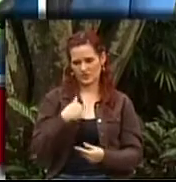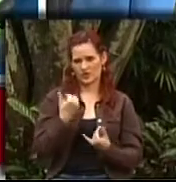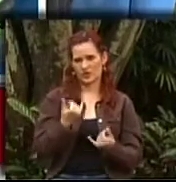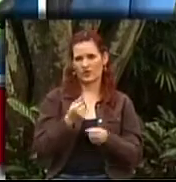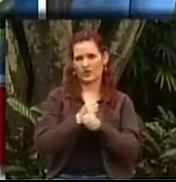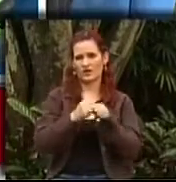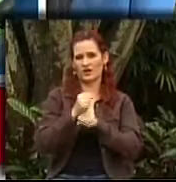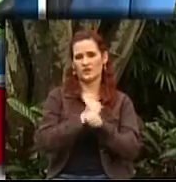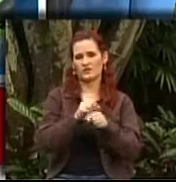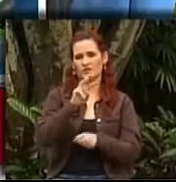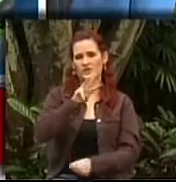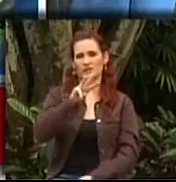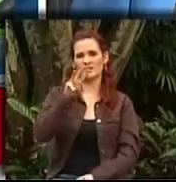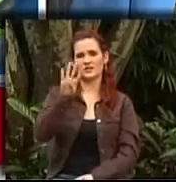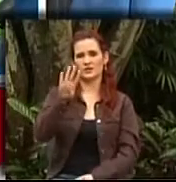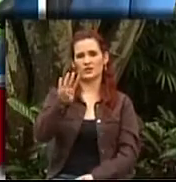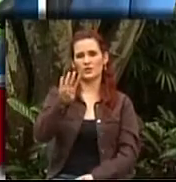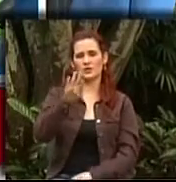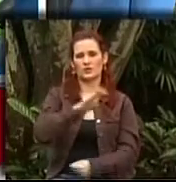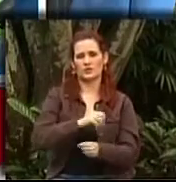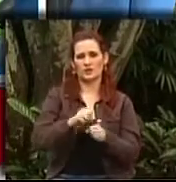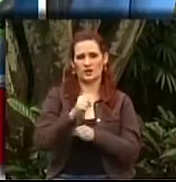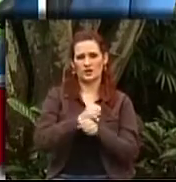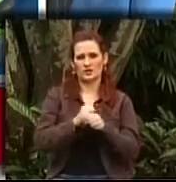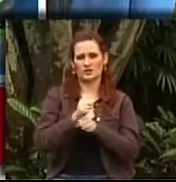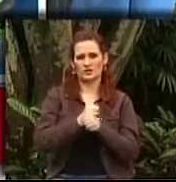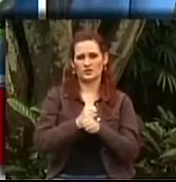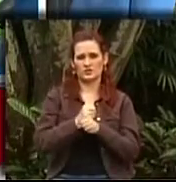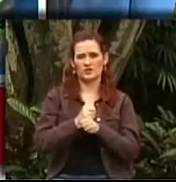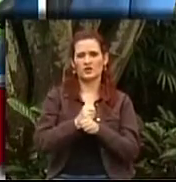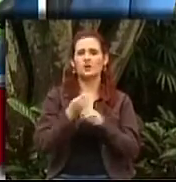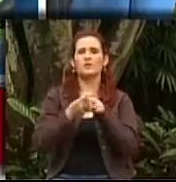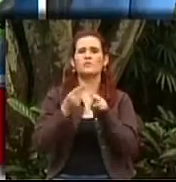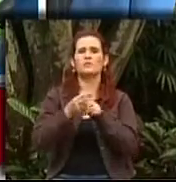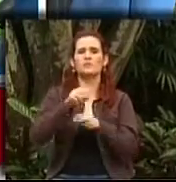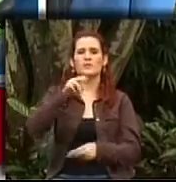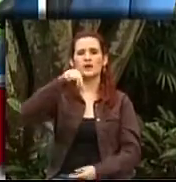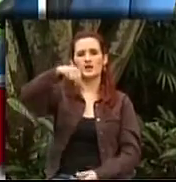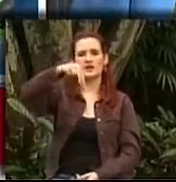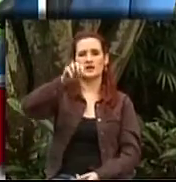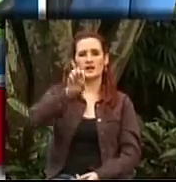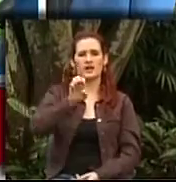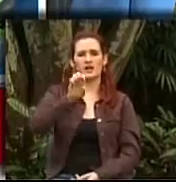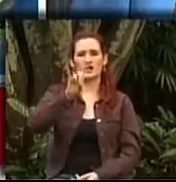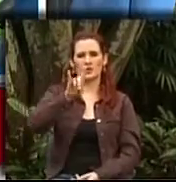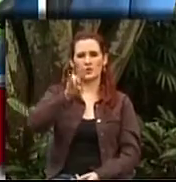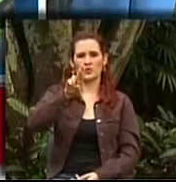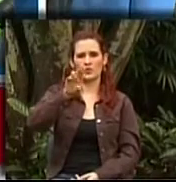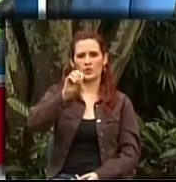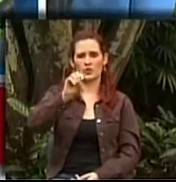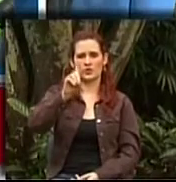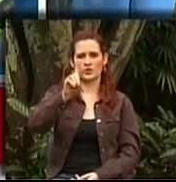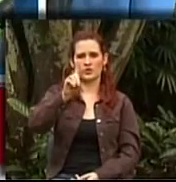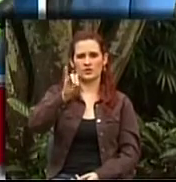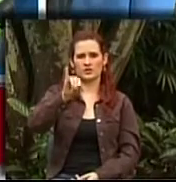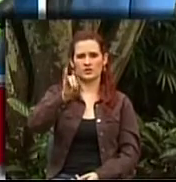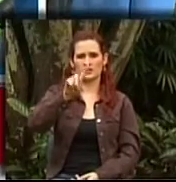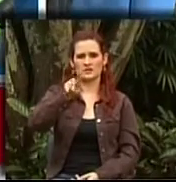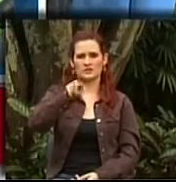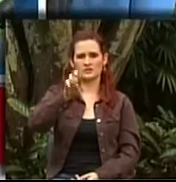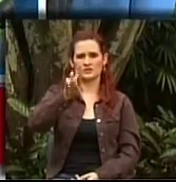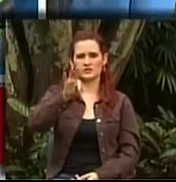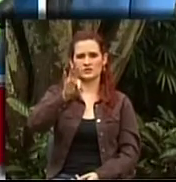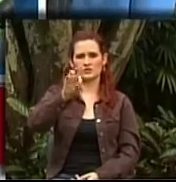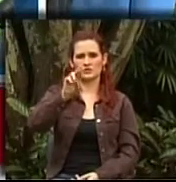años y tengo una enfermedad que se llama neurodistrofia. Entonces, mi preocupación es que